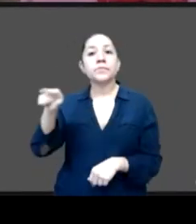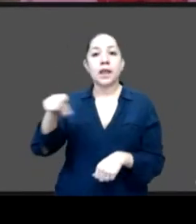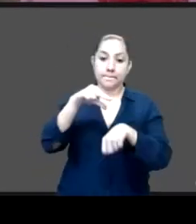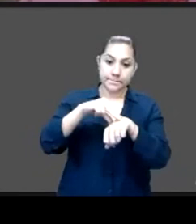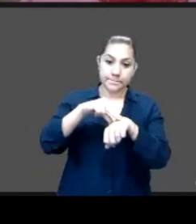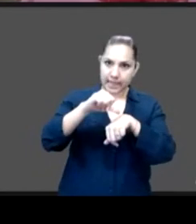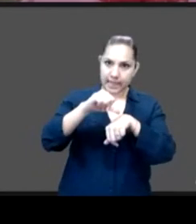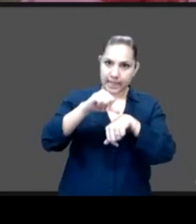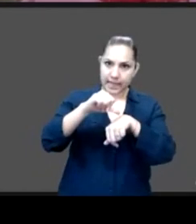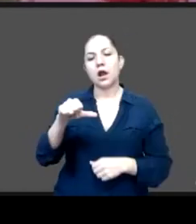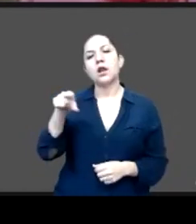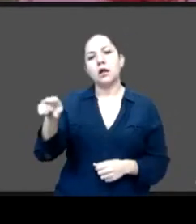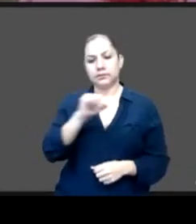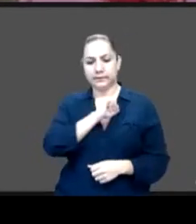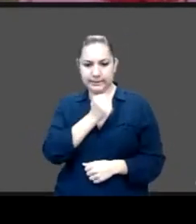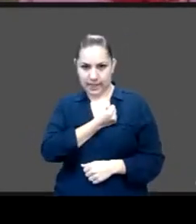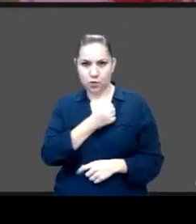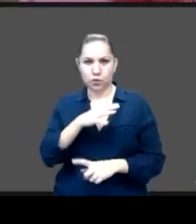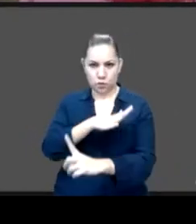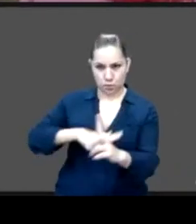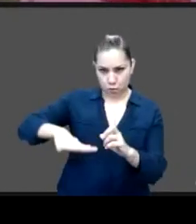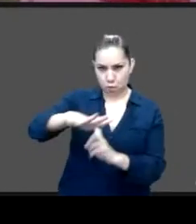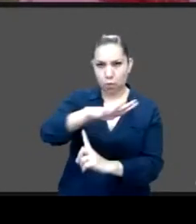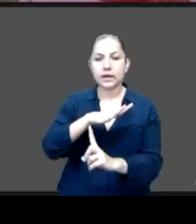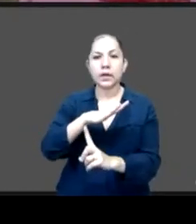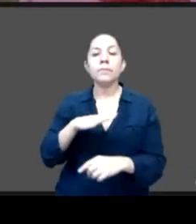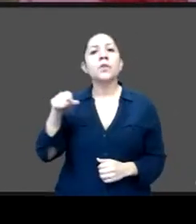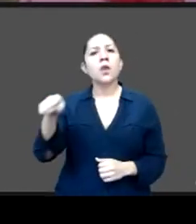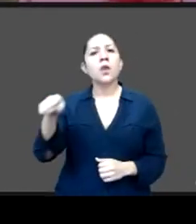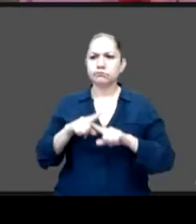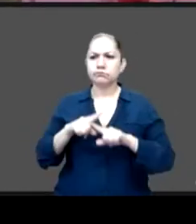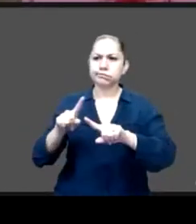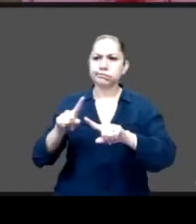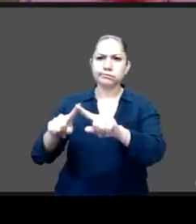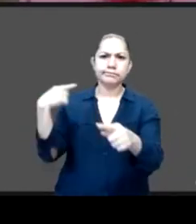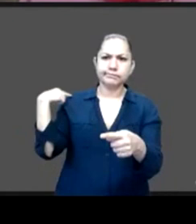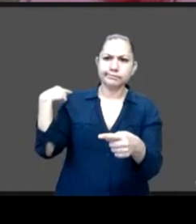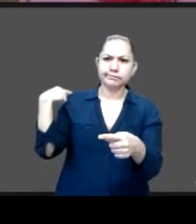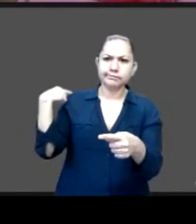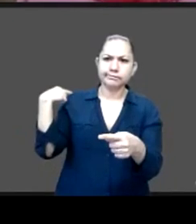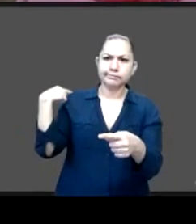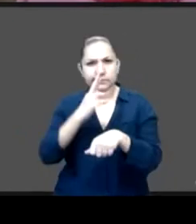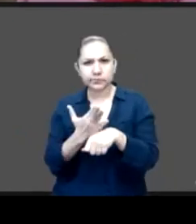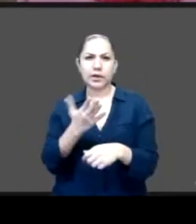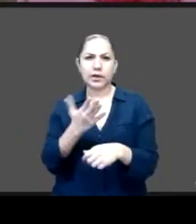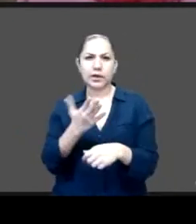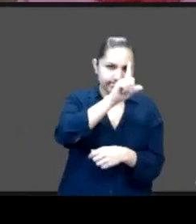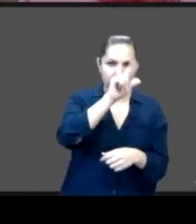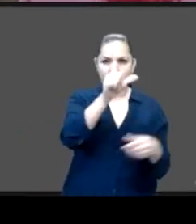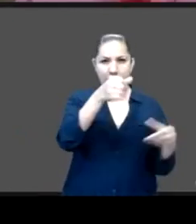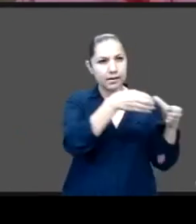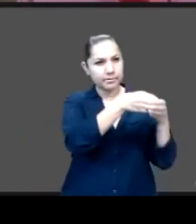pública. Se ha desempeñado como consultora en diversas organizaciones internacionales y